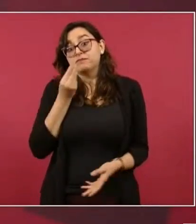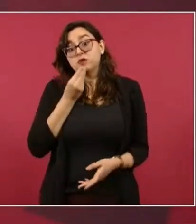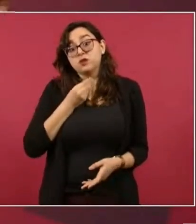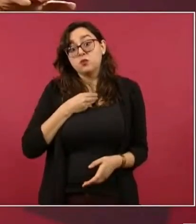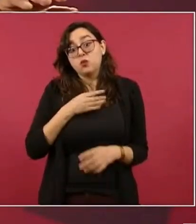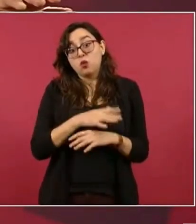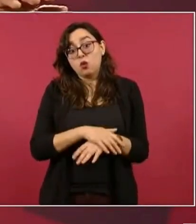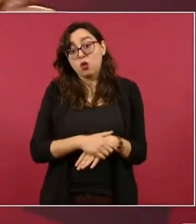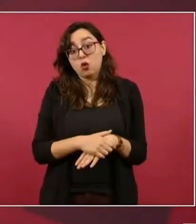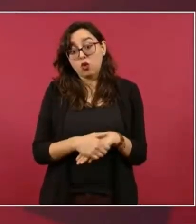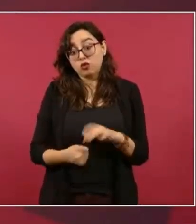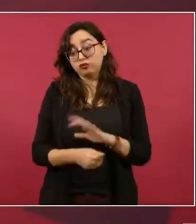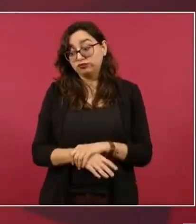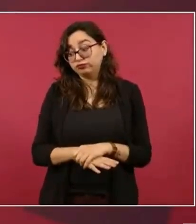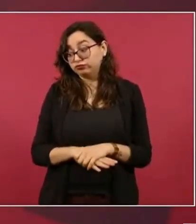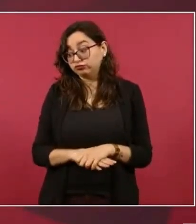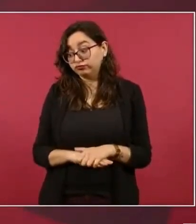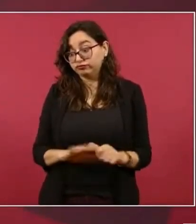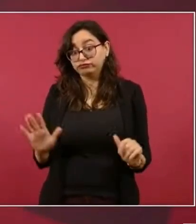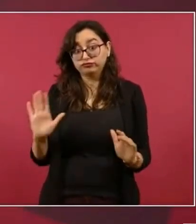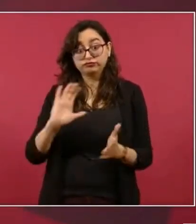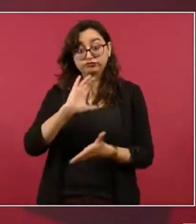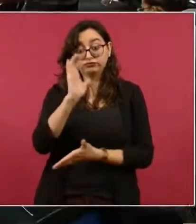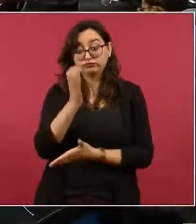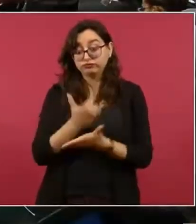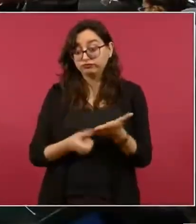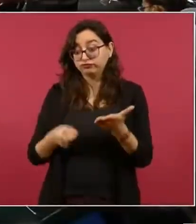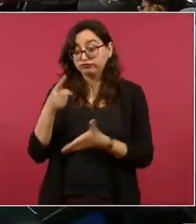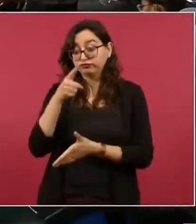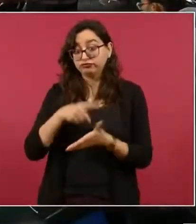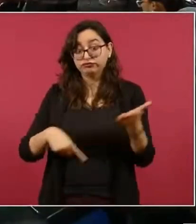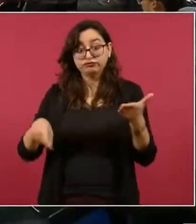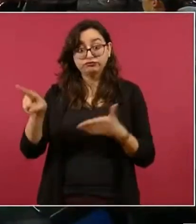se cancela el contrato y se llevan todo.